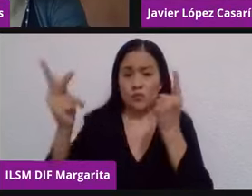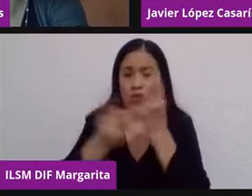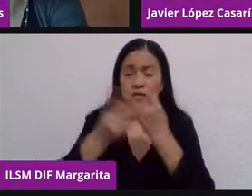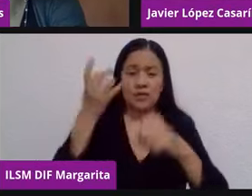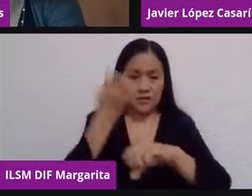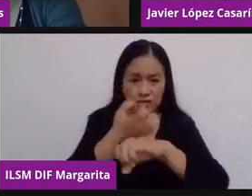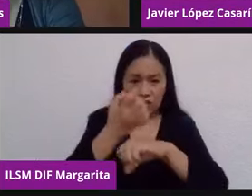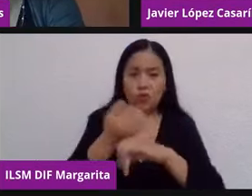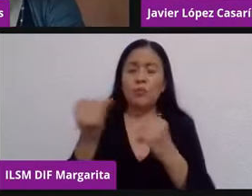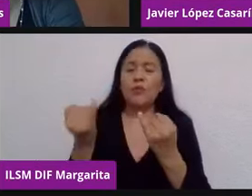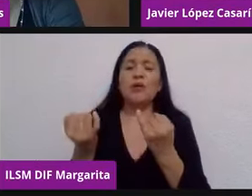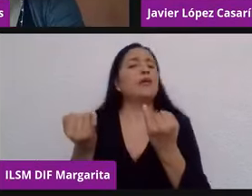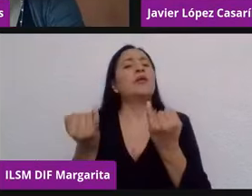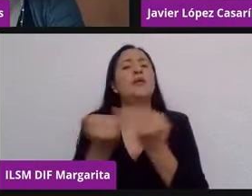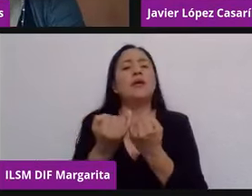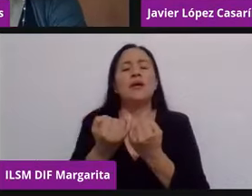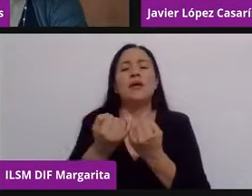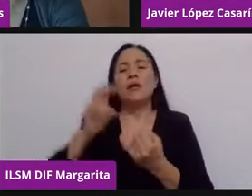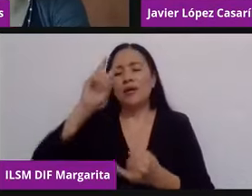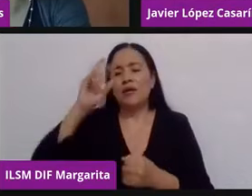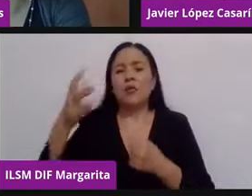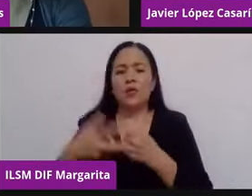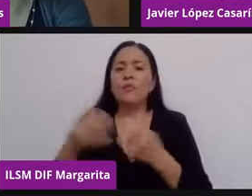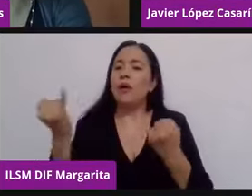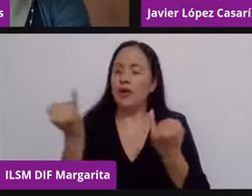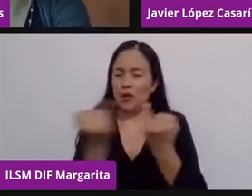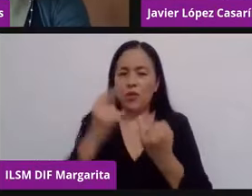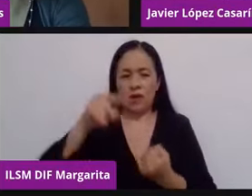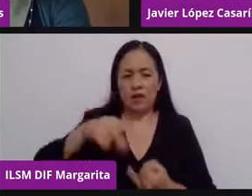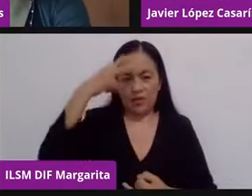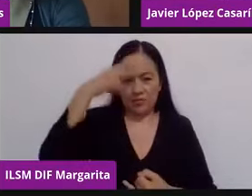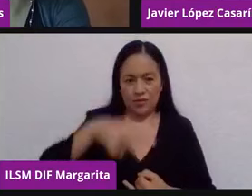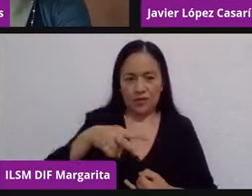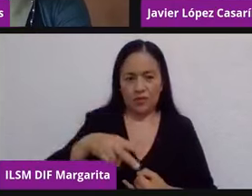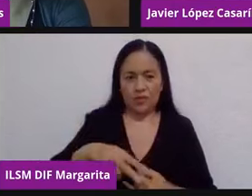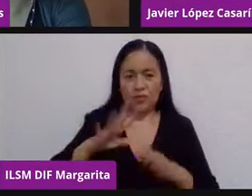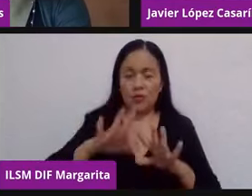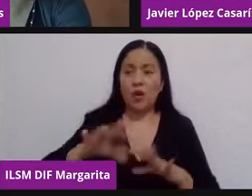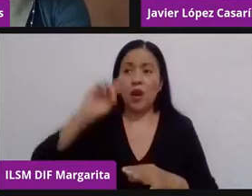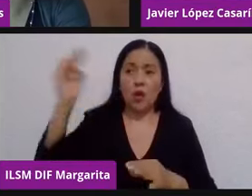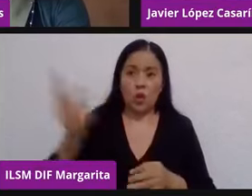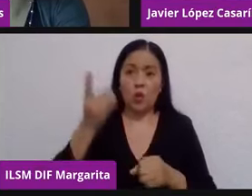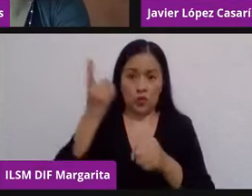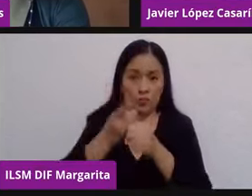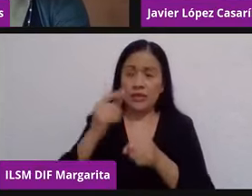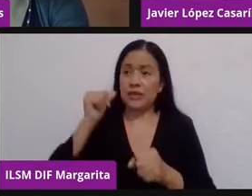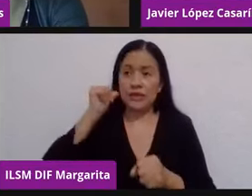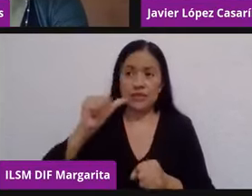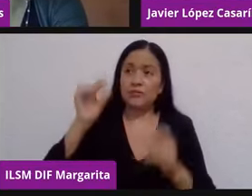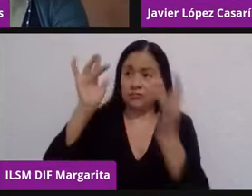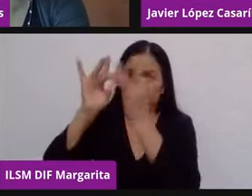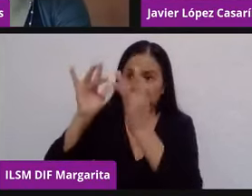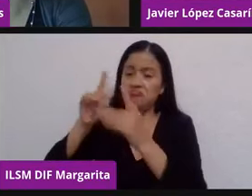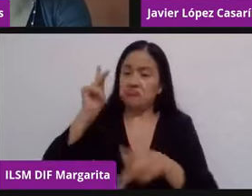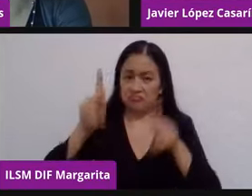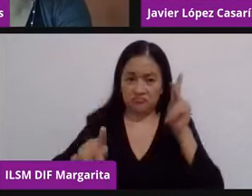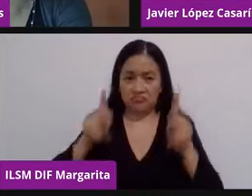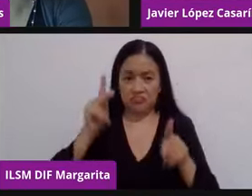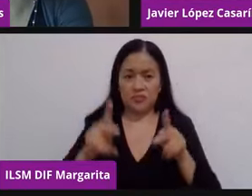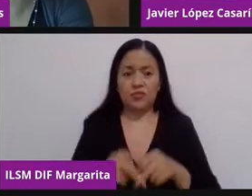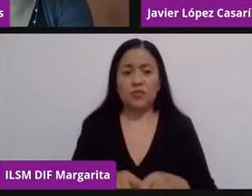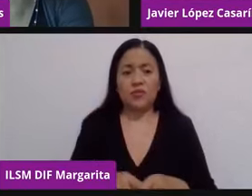Estados Unidos, Centroamérica y, por supuesto, México. Siendo las universidades su principal punto de contacto con los jóvenes, destacando su